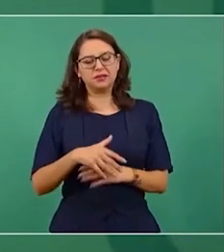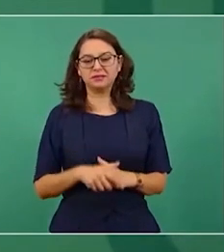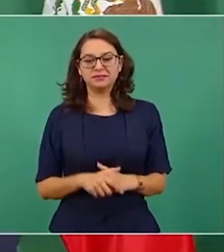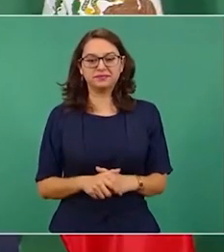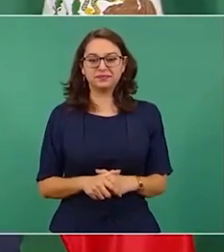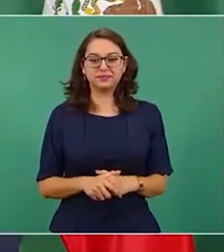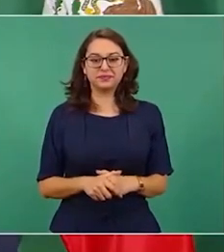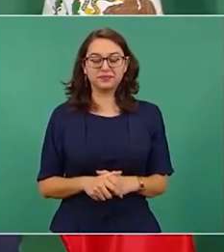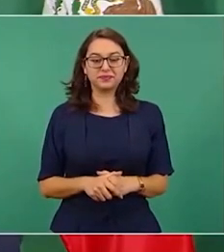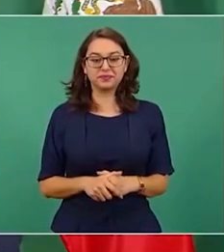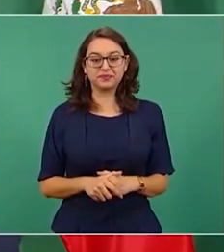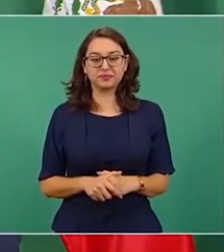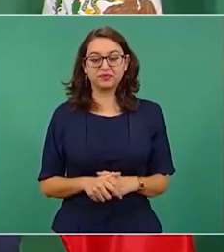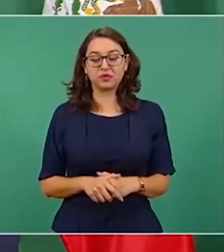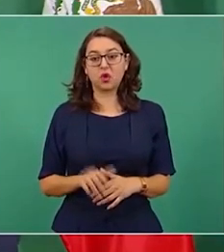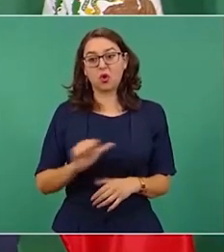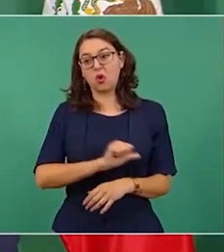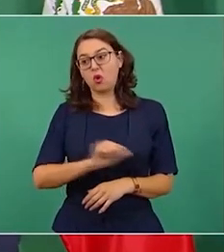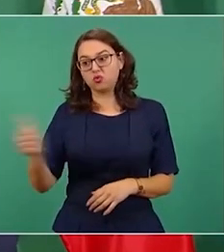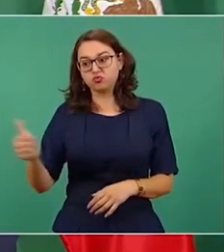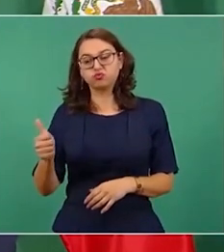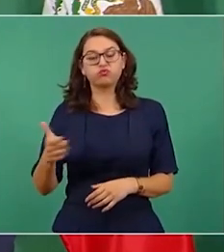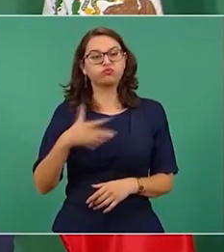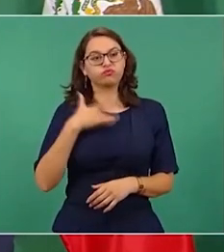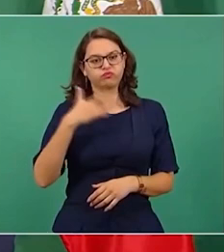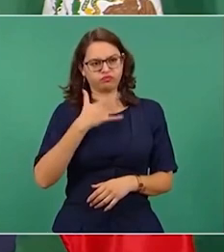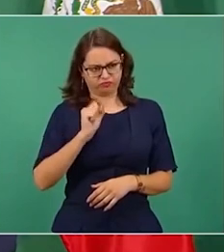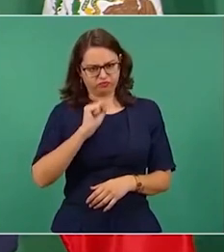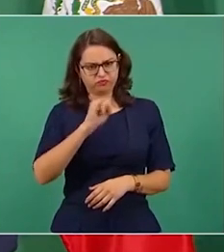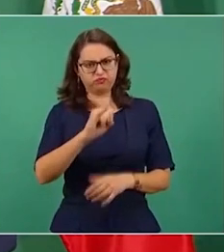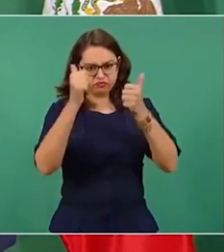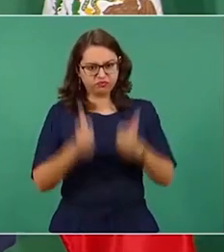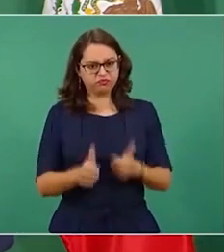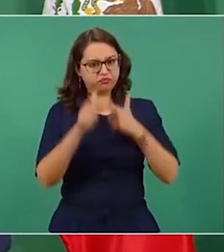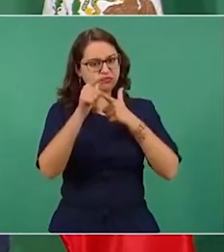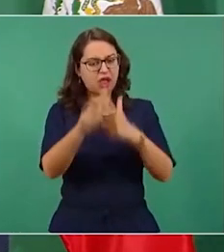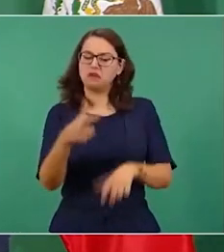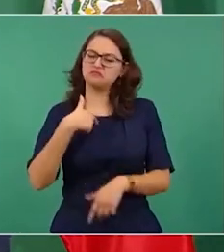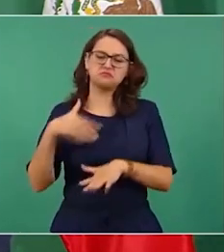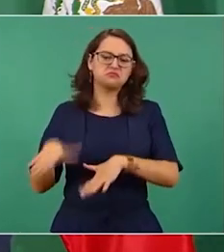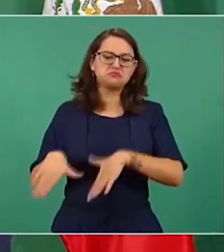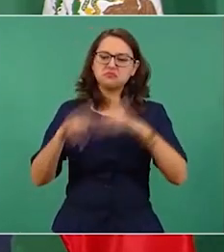49% se queda me voy